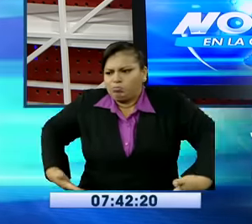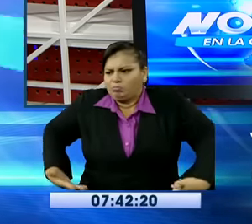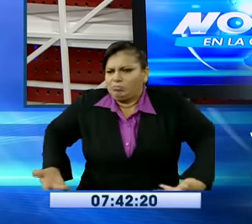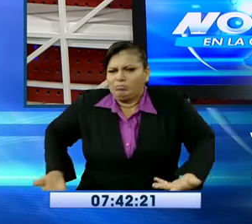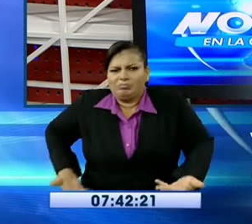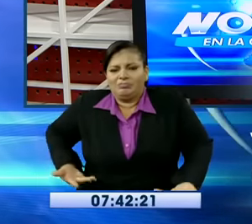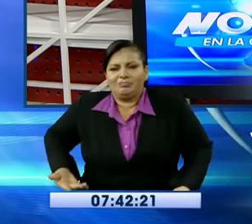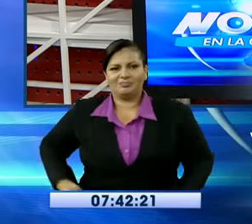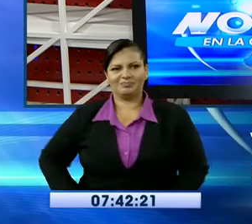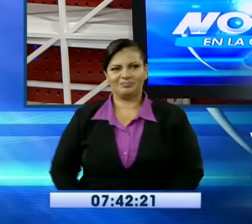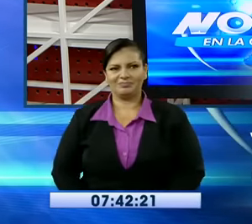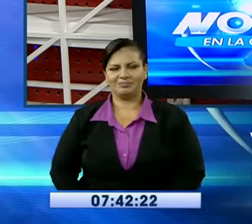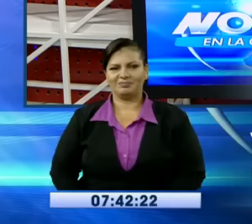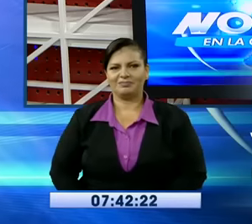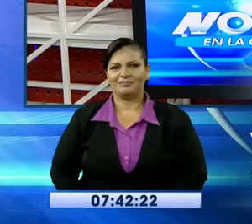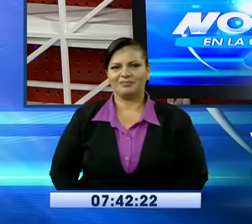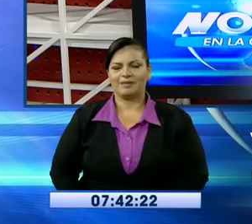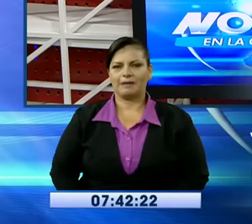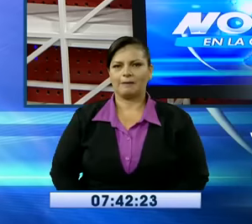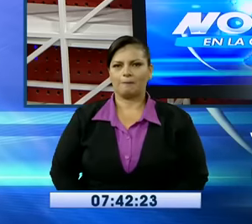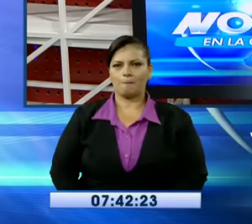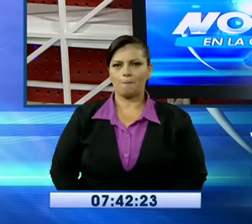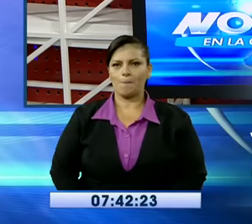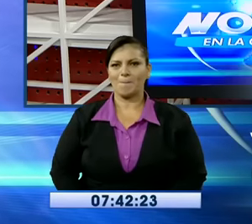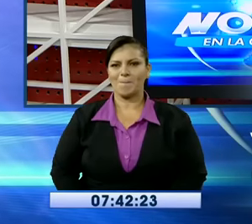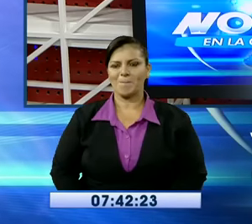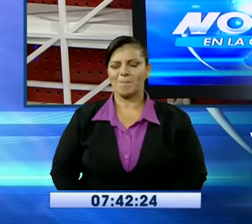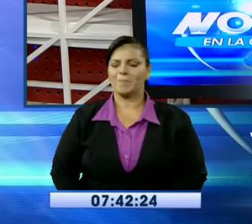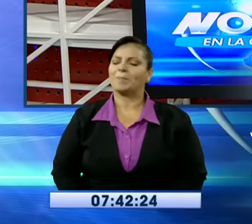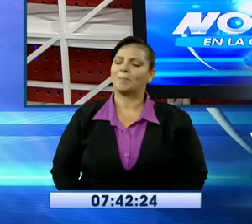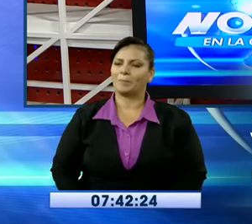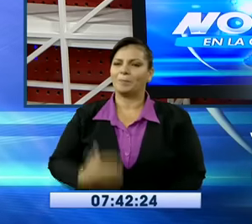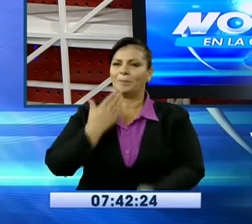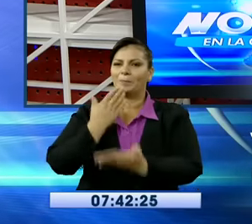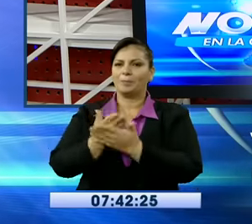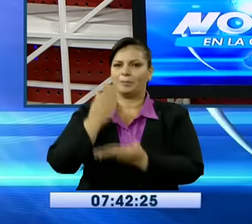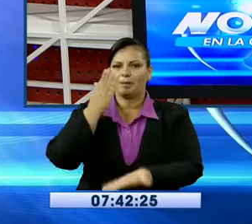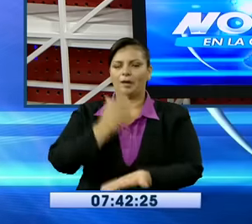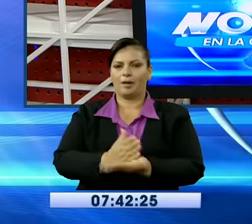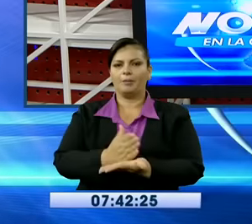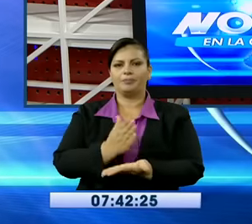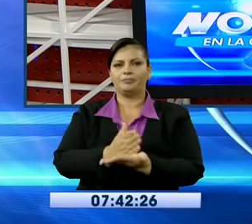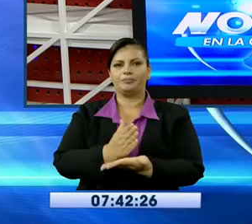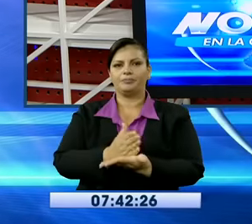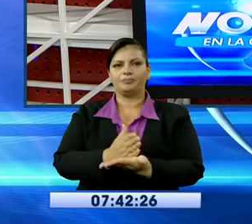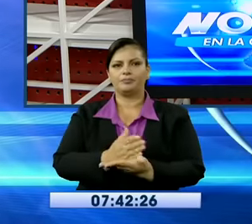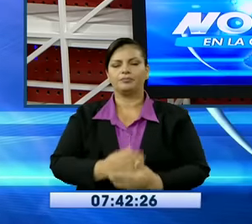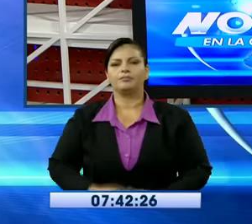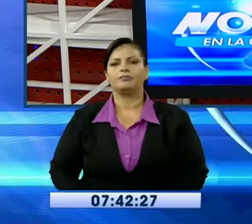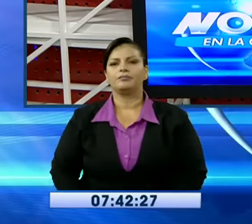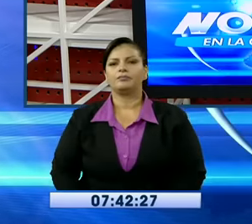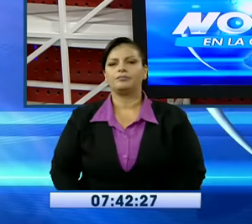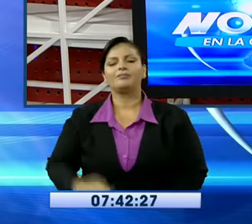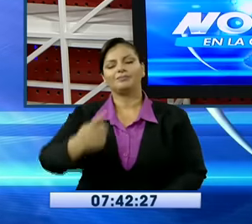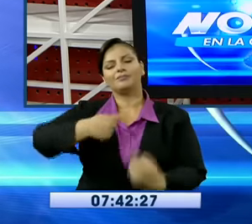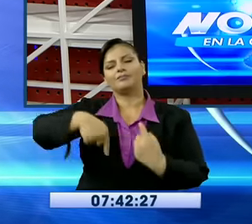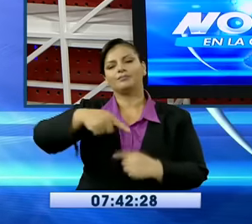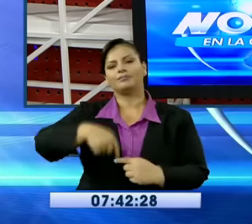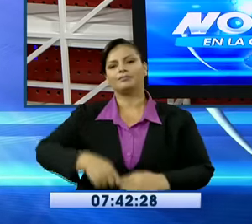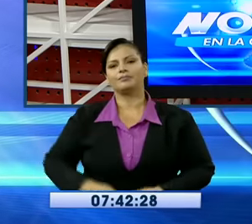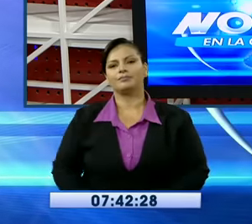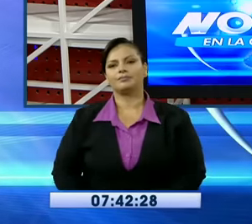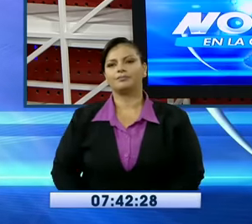micrófono. Bueno, puede cerrarme. Gracias, José. Un abrazo. Tenemos que irnos a un corte, ¿no? Eso. Vamos al corte entonces, ya volvemos enseguida.